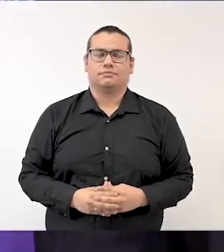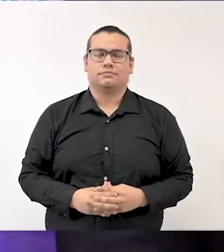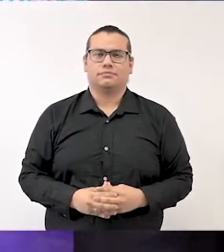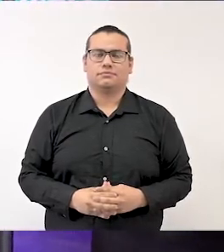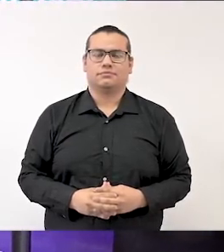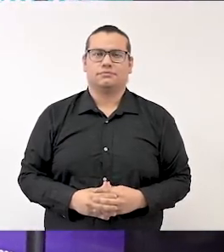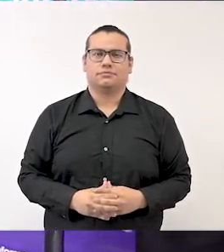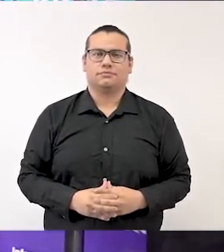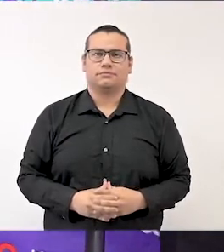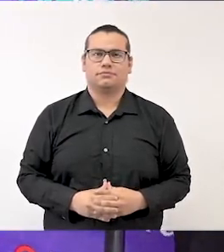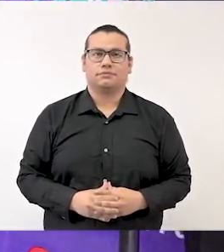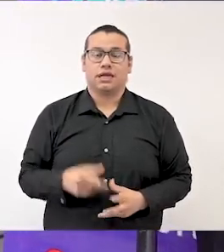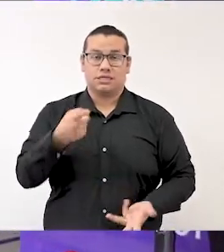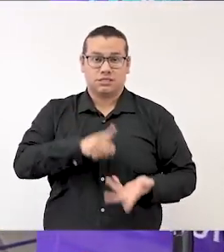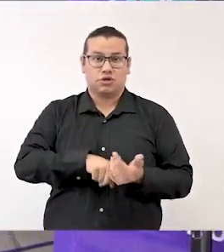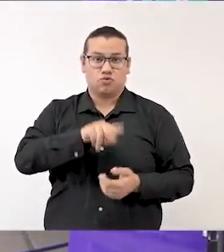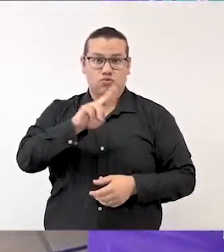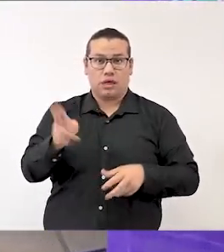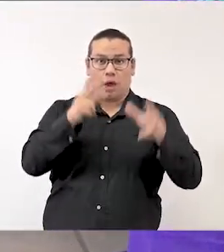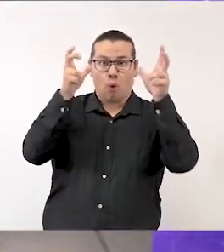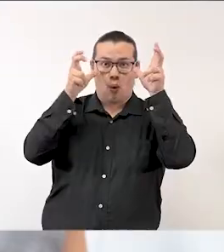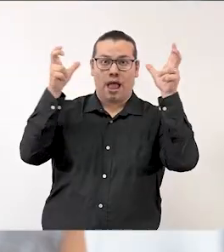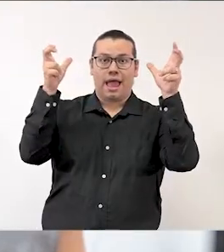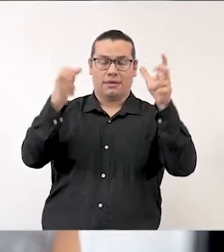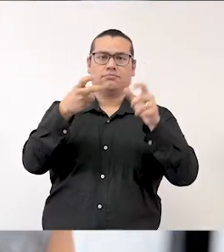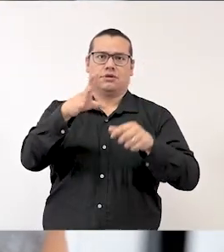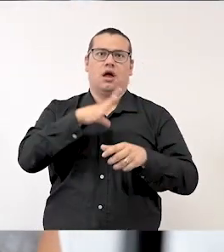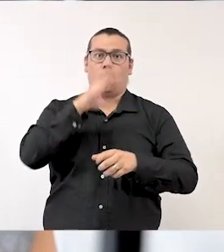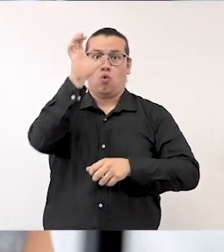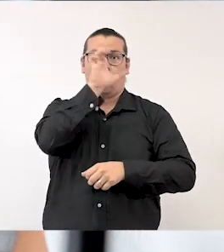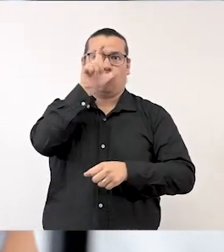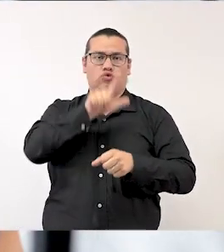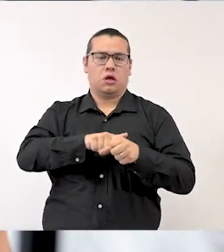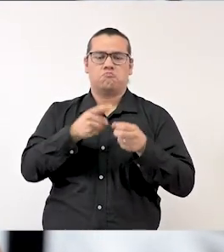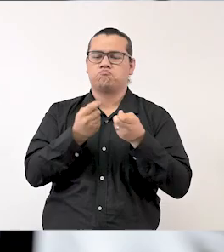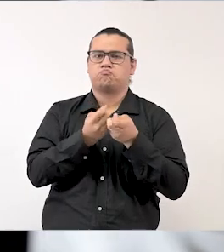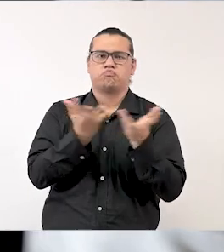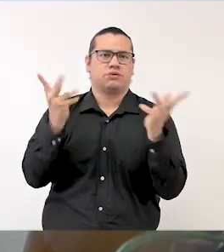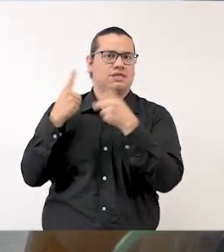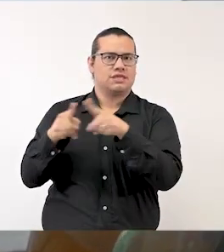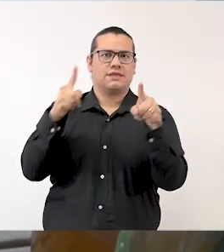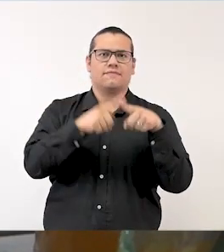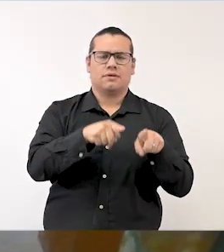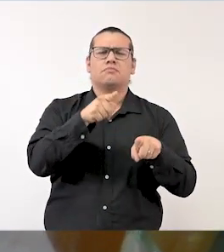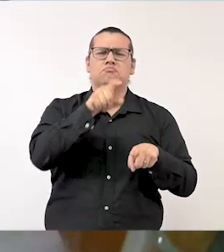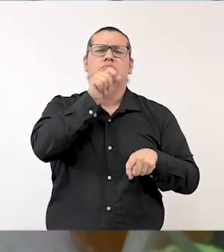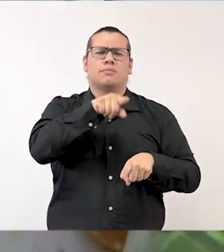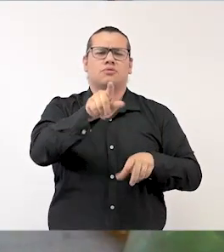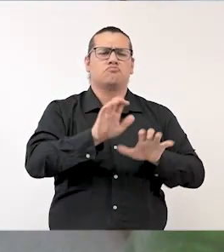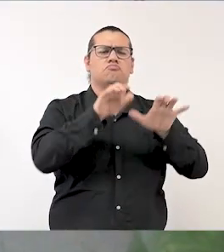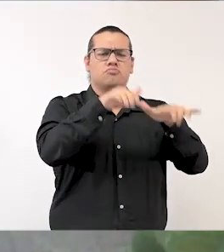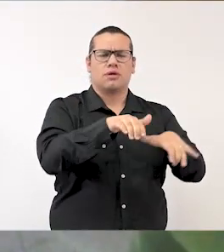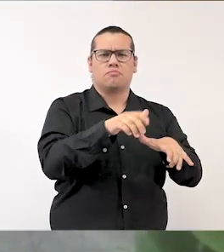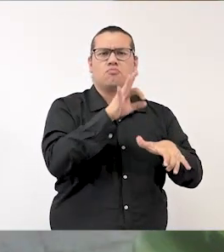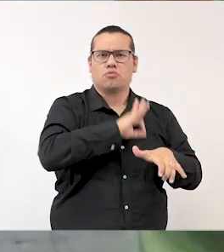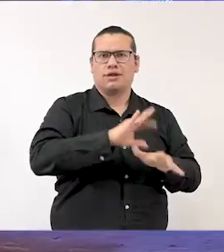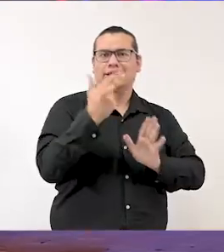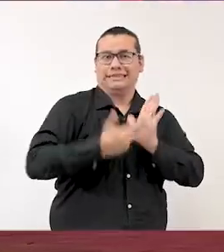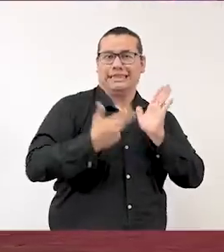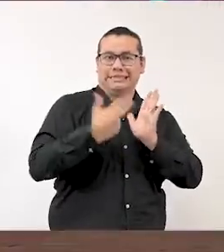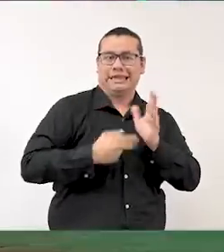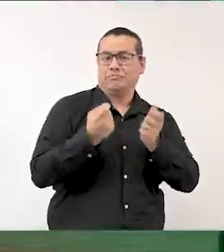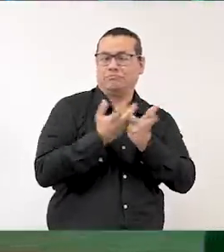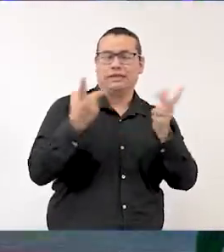En la UAM, la cartelera cultural es muy variada y también puedes inscribirte en uno de los múltiples talleres culturales.